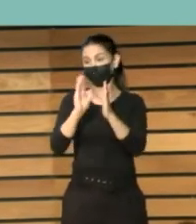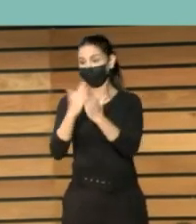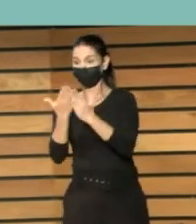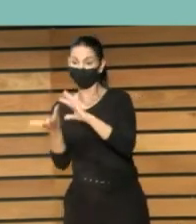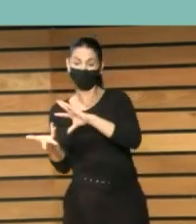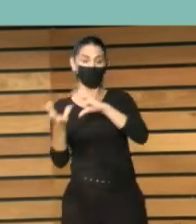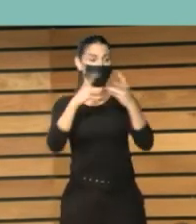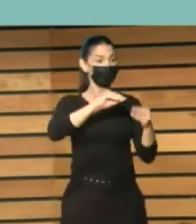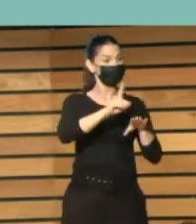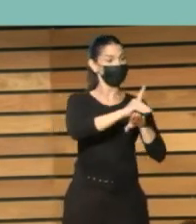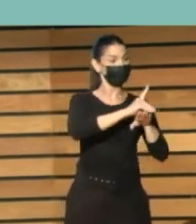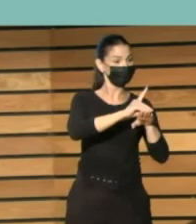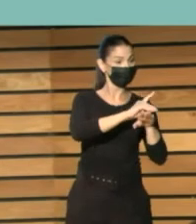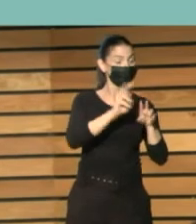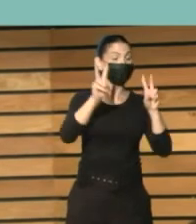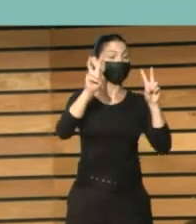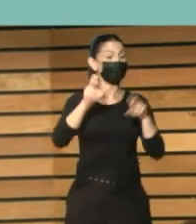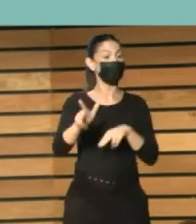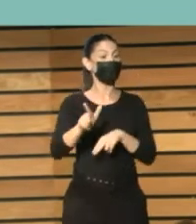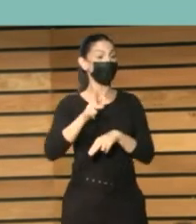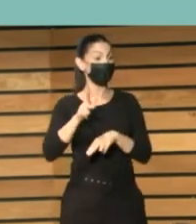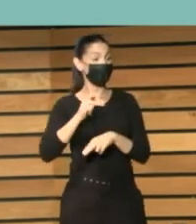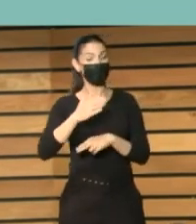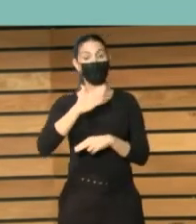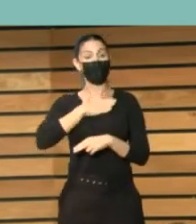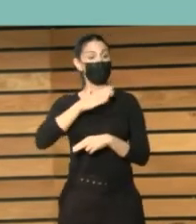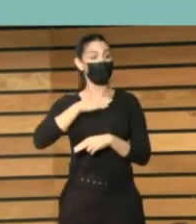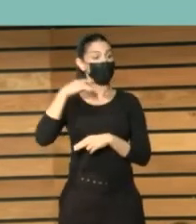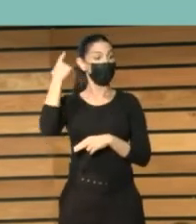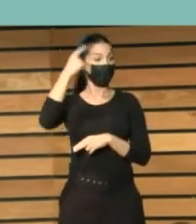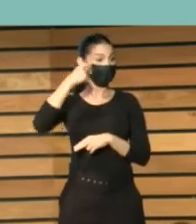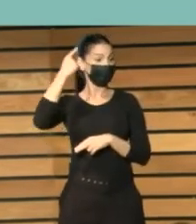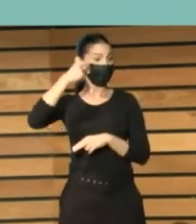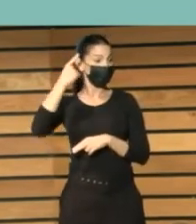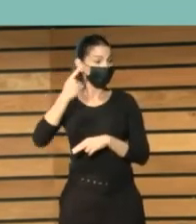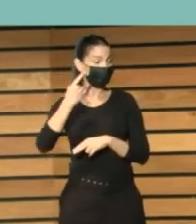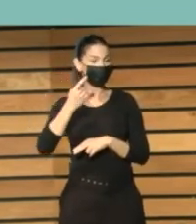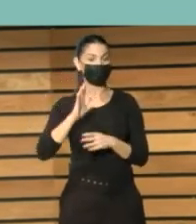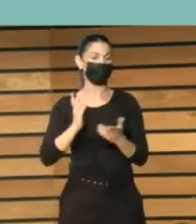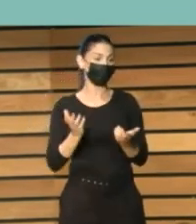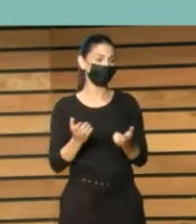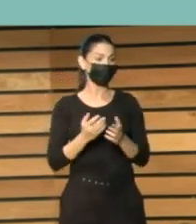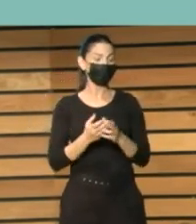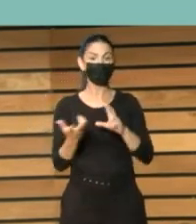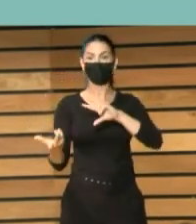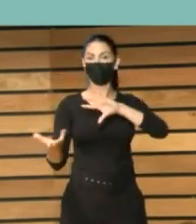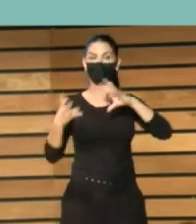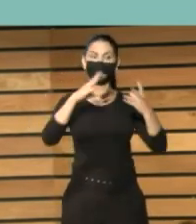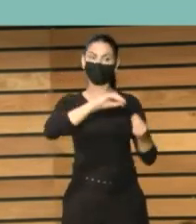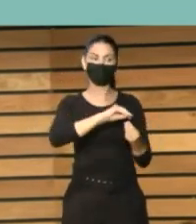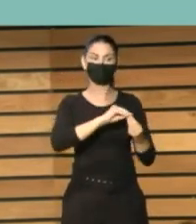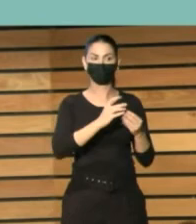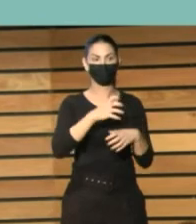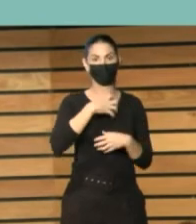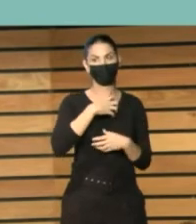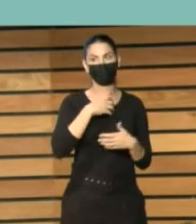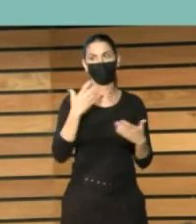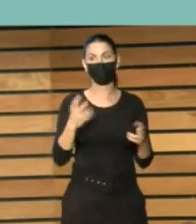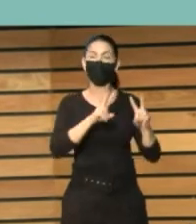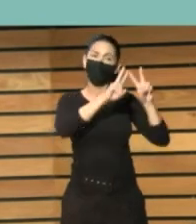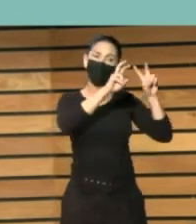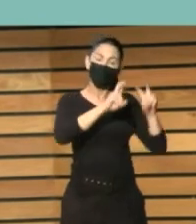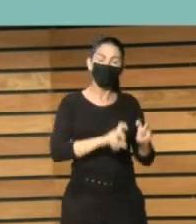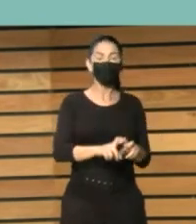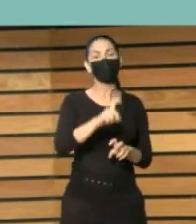sobre los derechos de propiedad intelectual y de explotación a los que están sujetas las obras que se pretenden digitalizar. Este estudio es